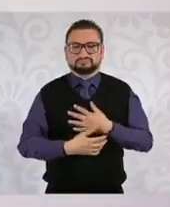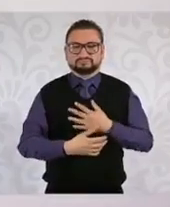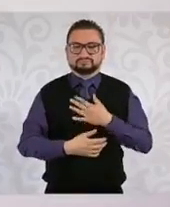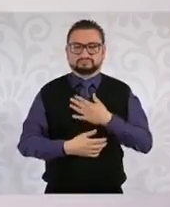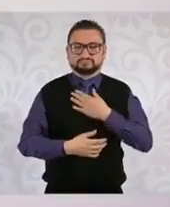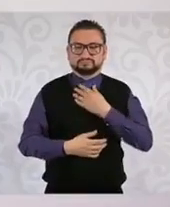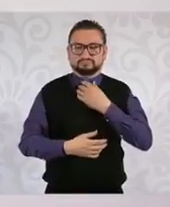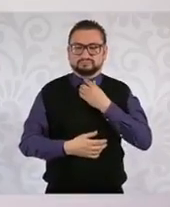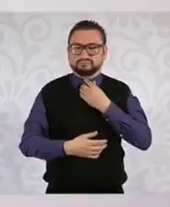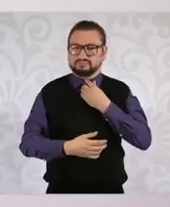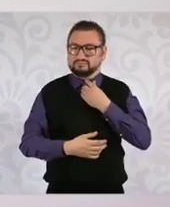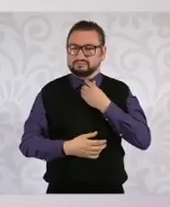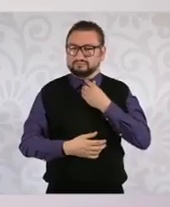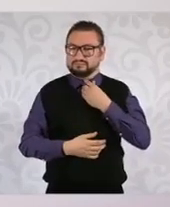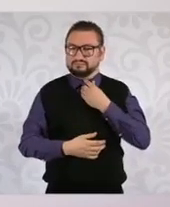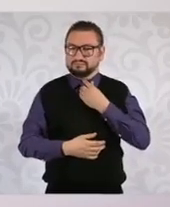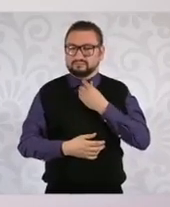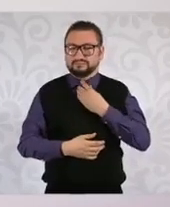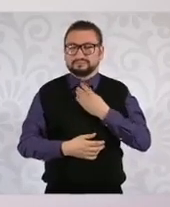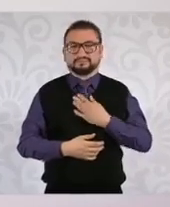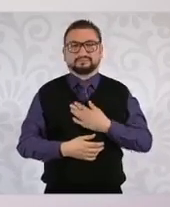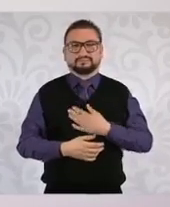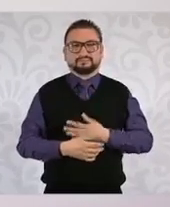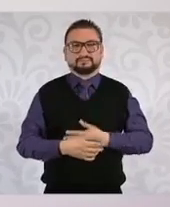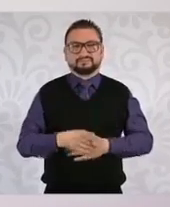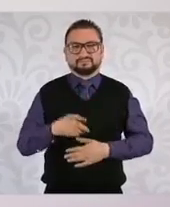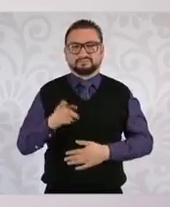Mucho cinismo, ¿no?